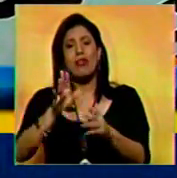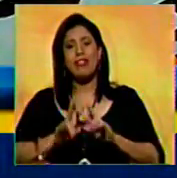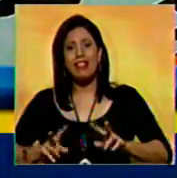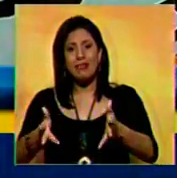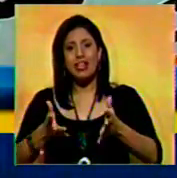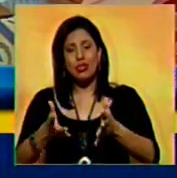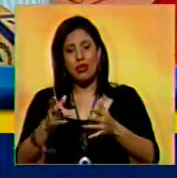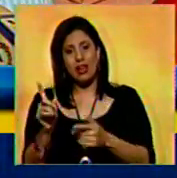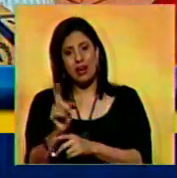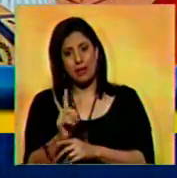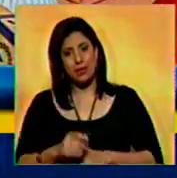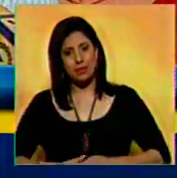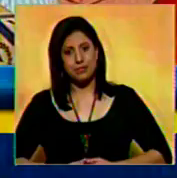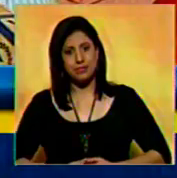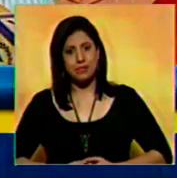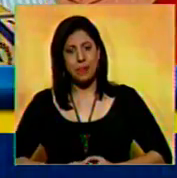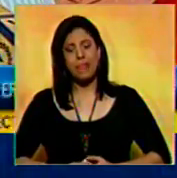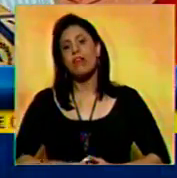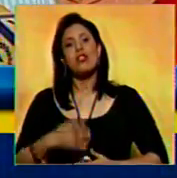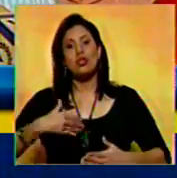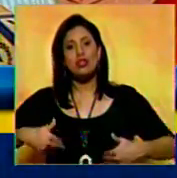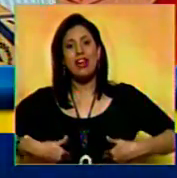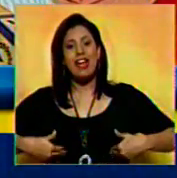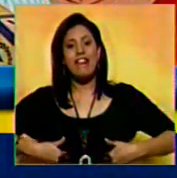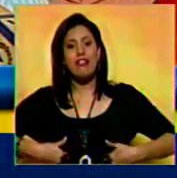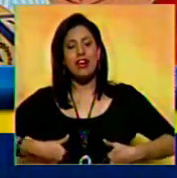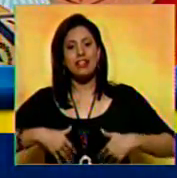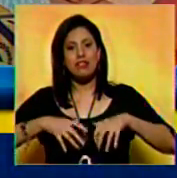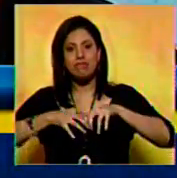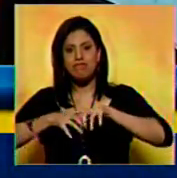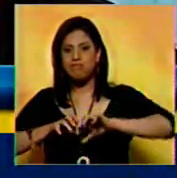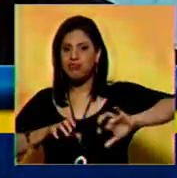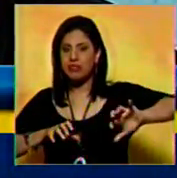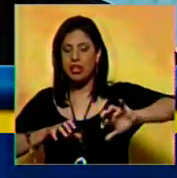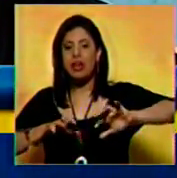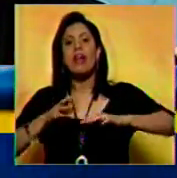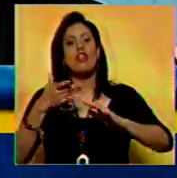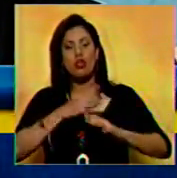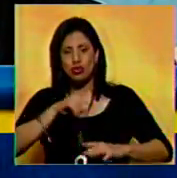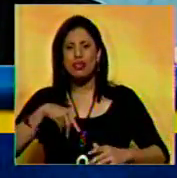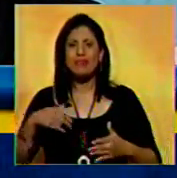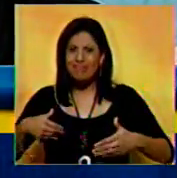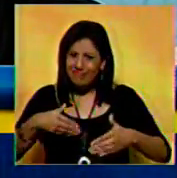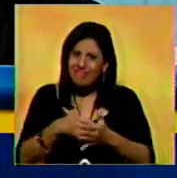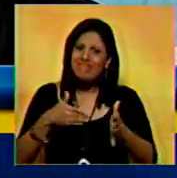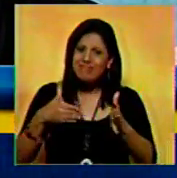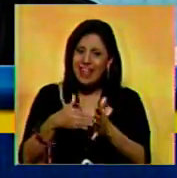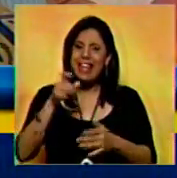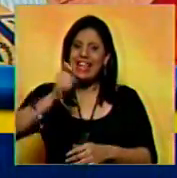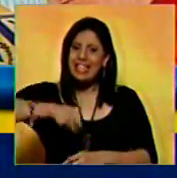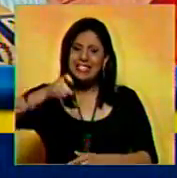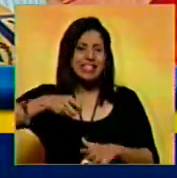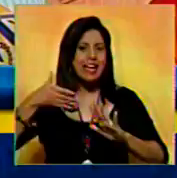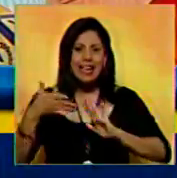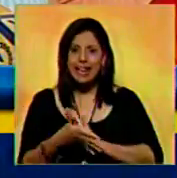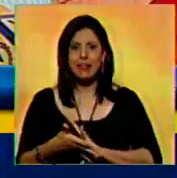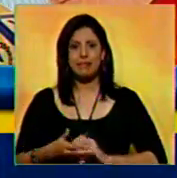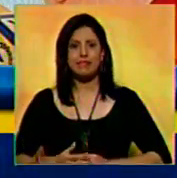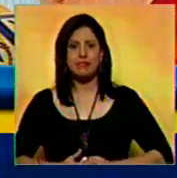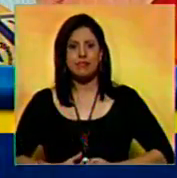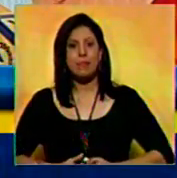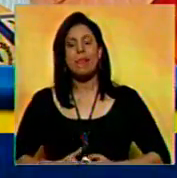victoria contundente. Tenemos que hacer un esfuerzo de desprendimiento. Queremos insistir en la necesidad de que,